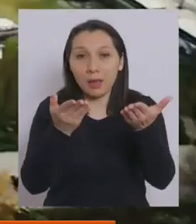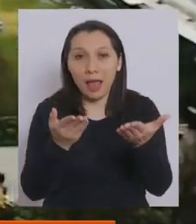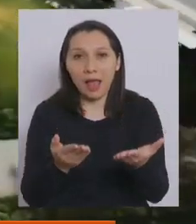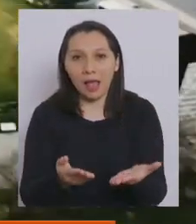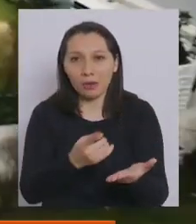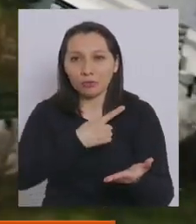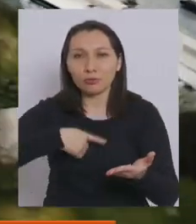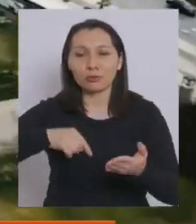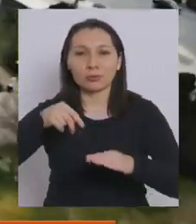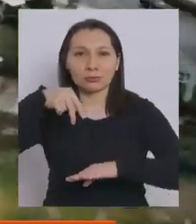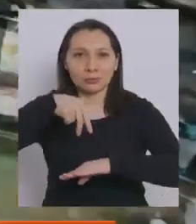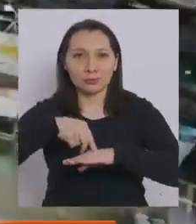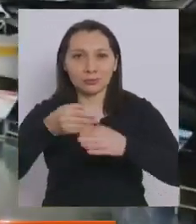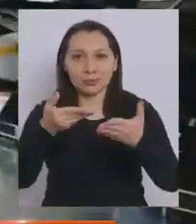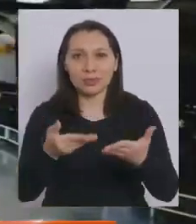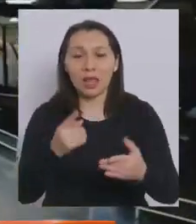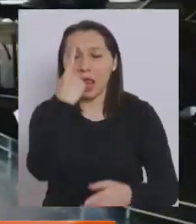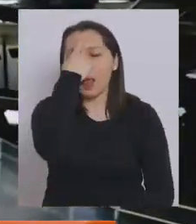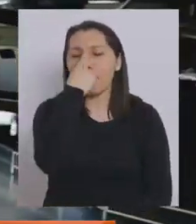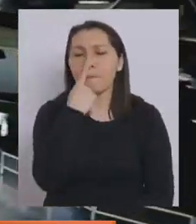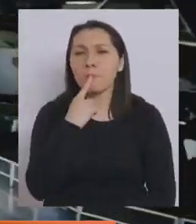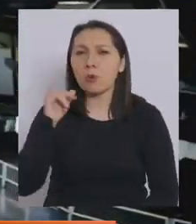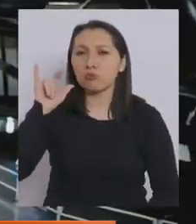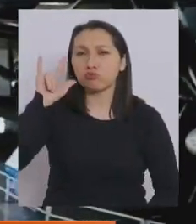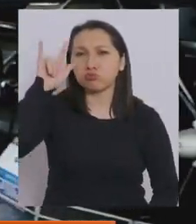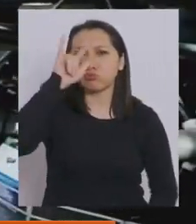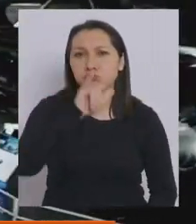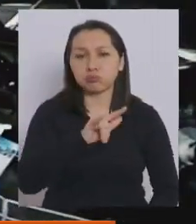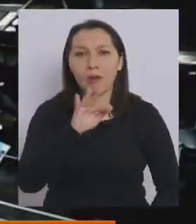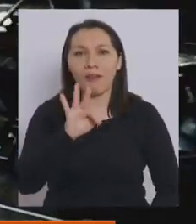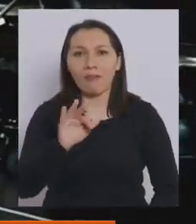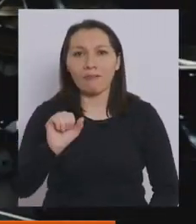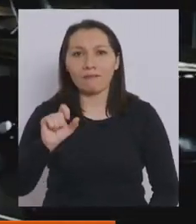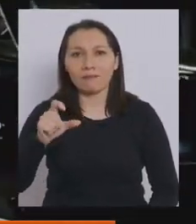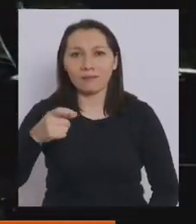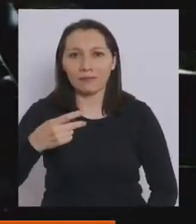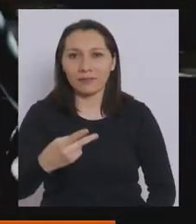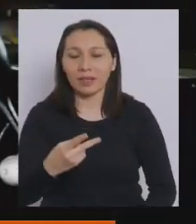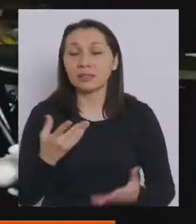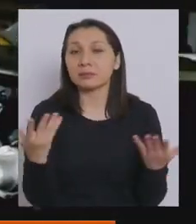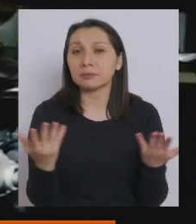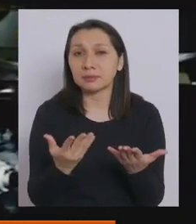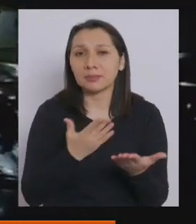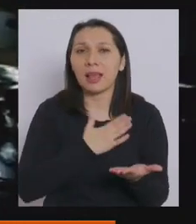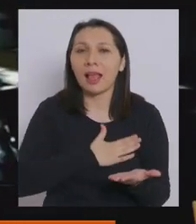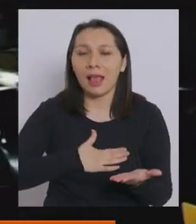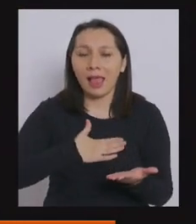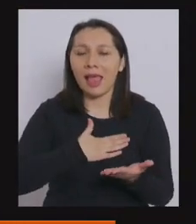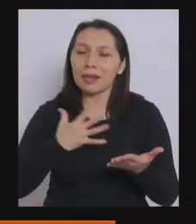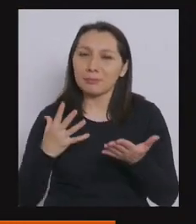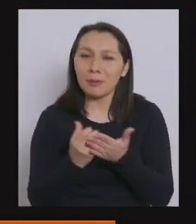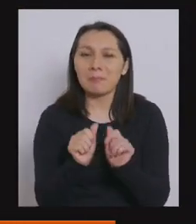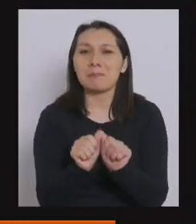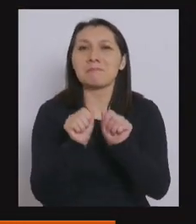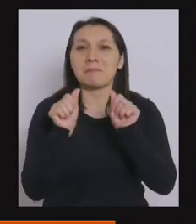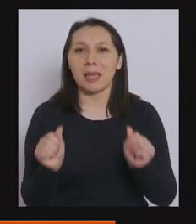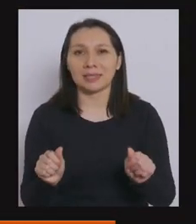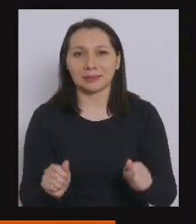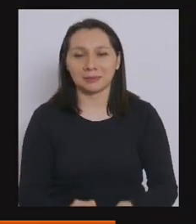estamos aquí, en el Museo Aeronáutico de la Fuerza Aérea, porque queremos ir por más.